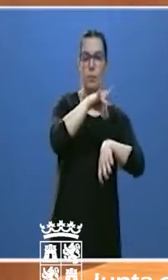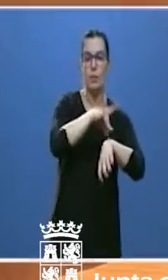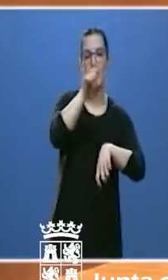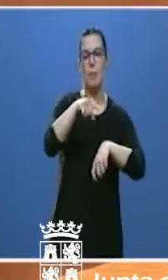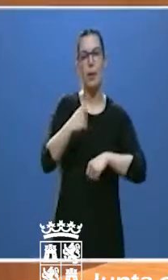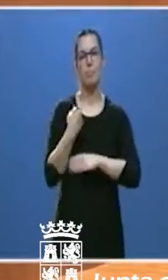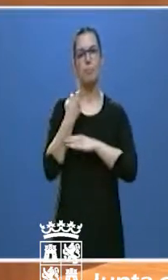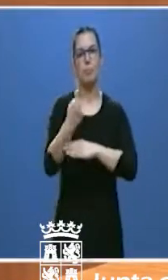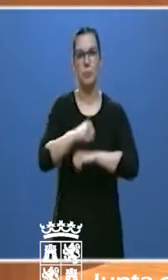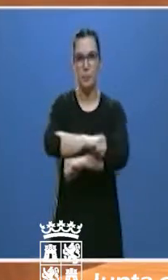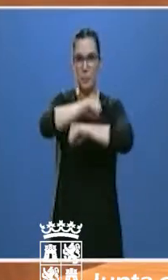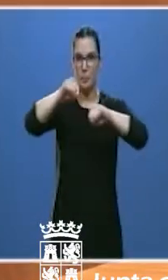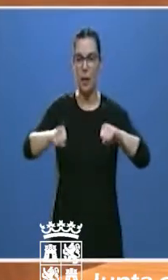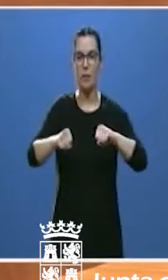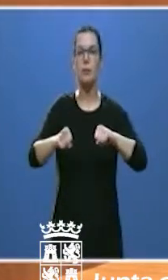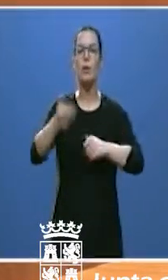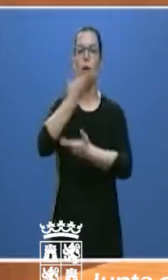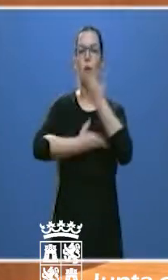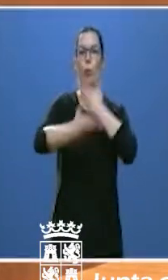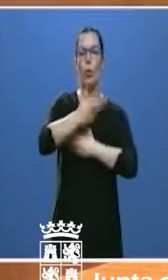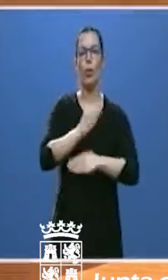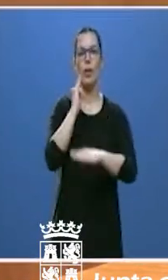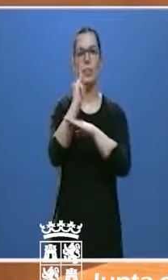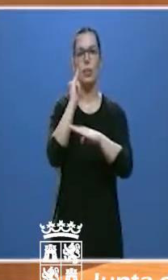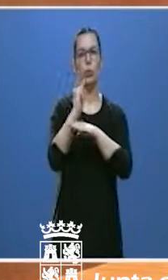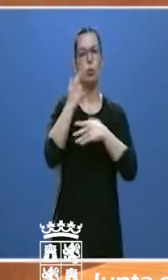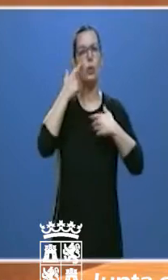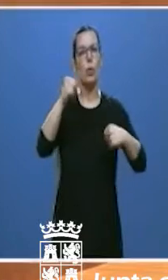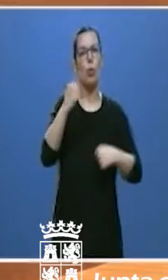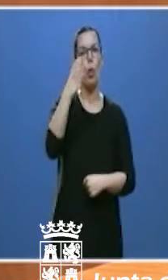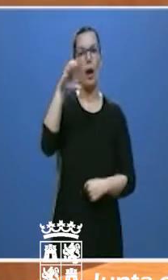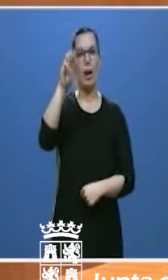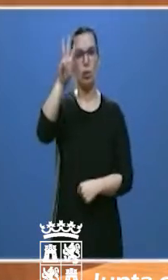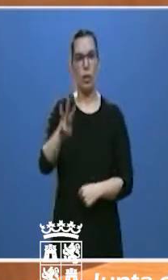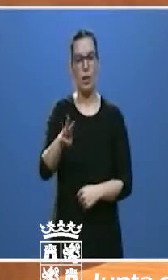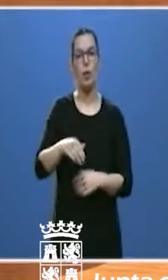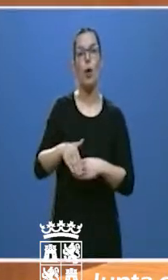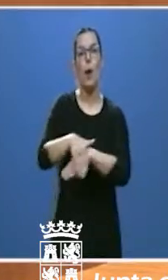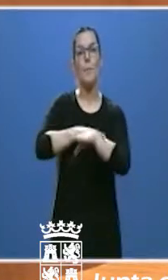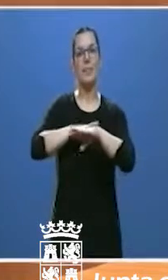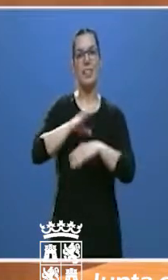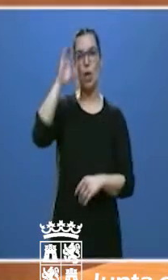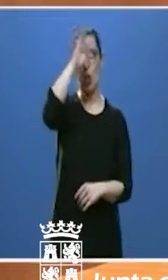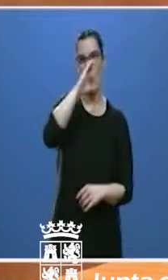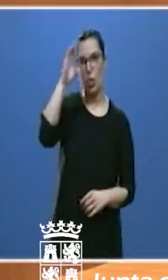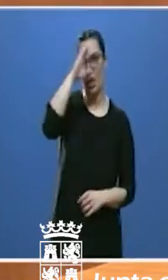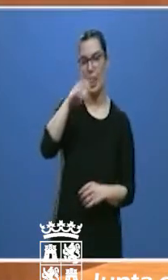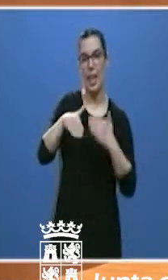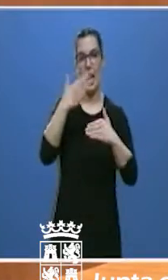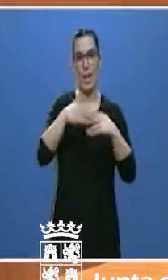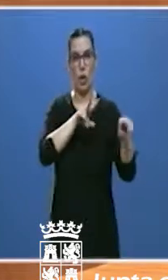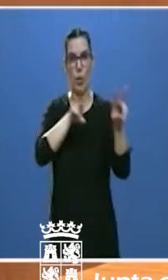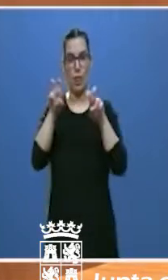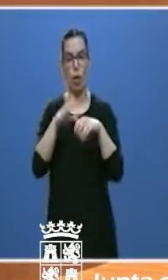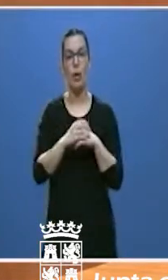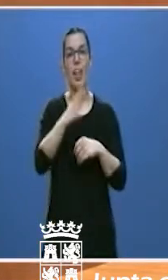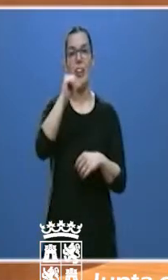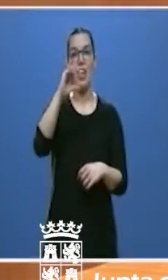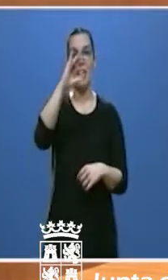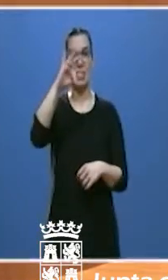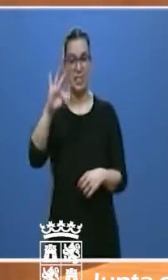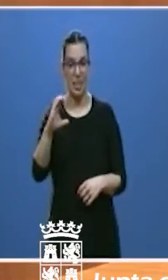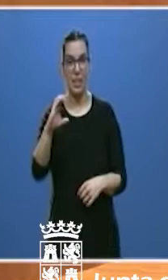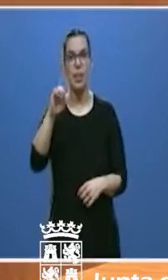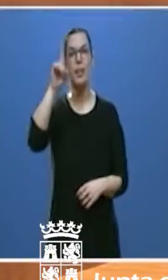con el Instituto de Salud Carlos III, el Ministerio de Ciencia e Innovación y el CSIC y los centros de